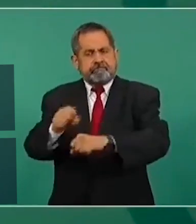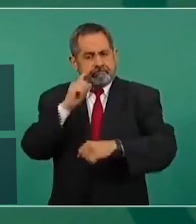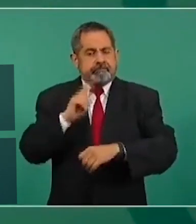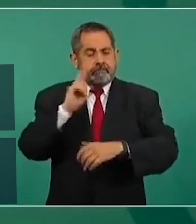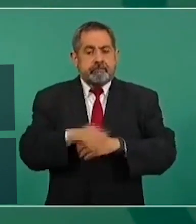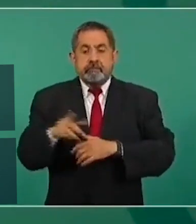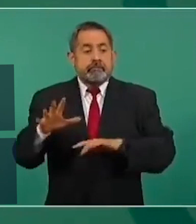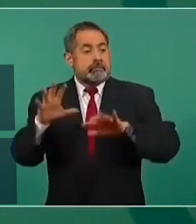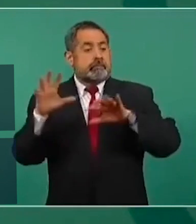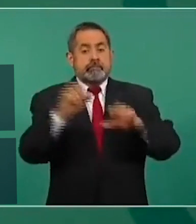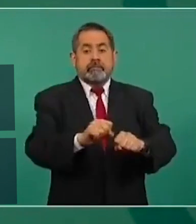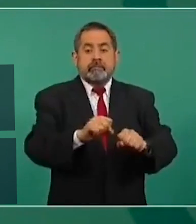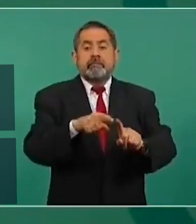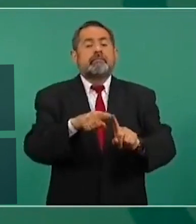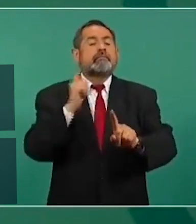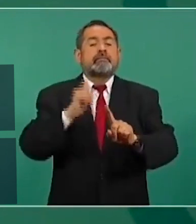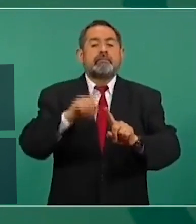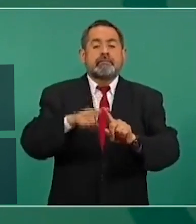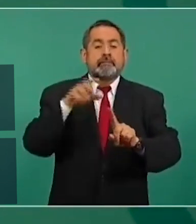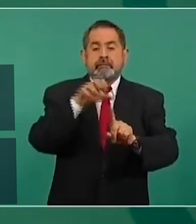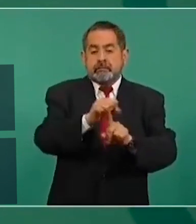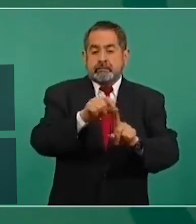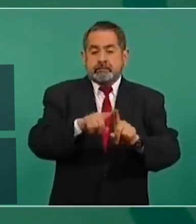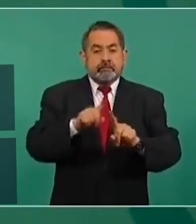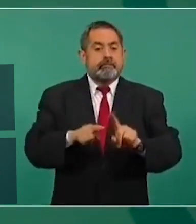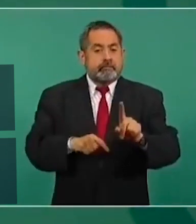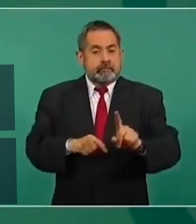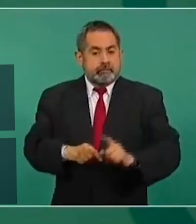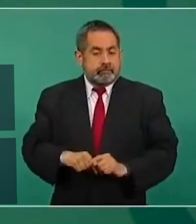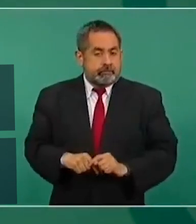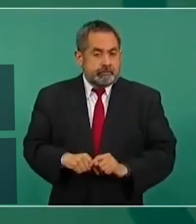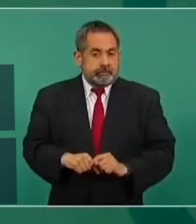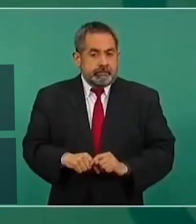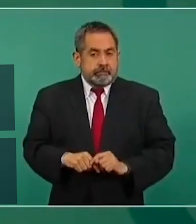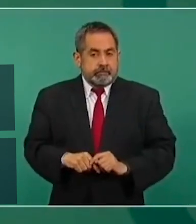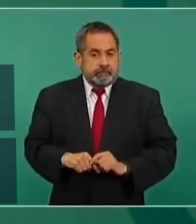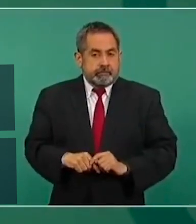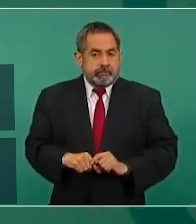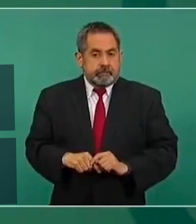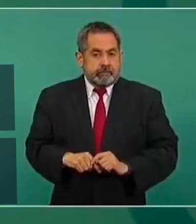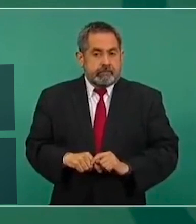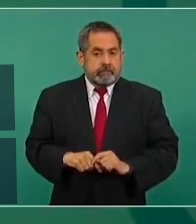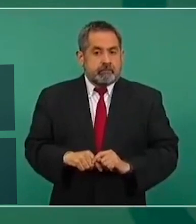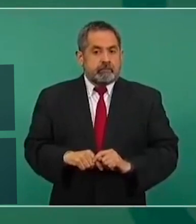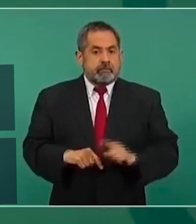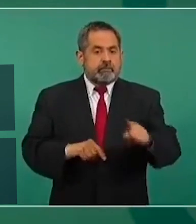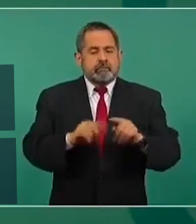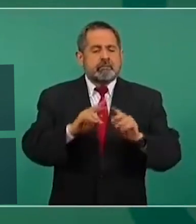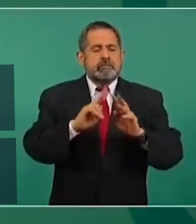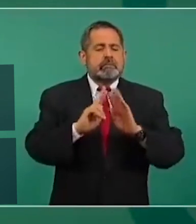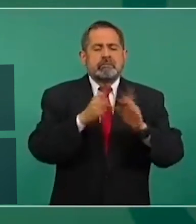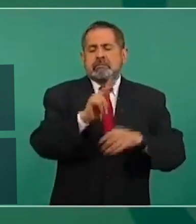Y detienen a uno y devuelven creo que 10